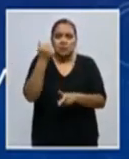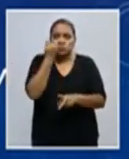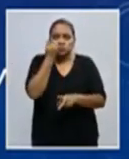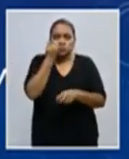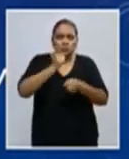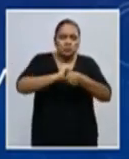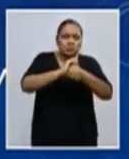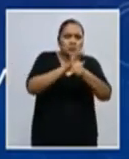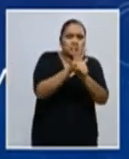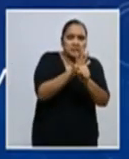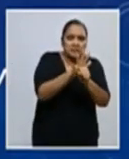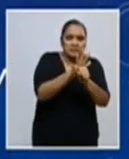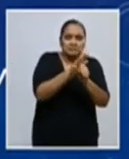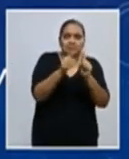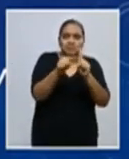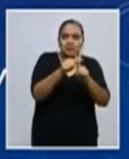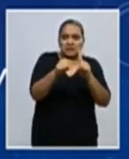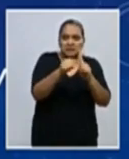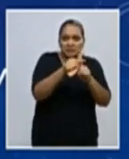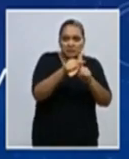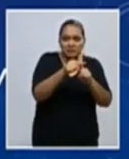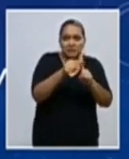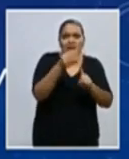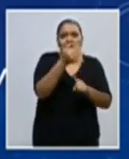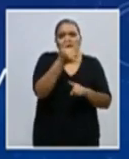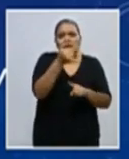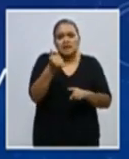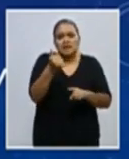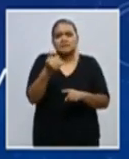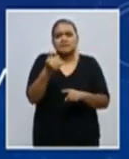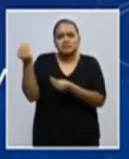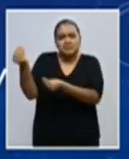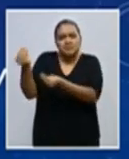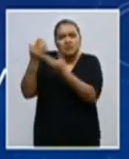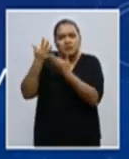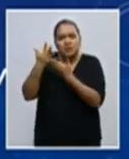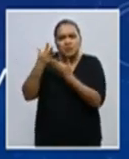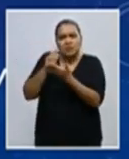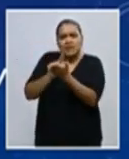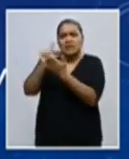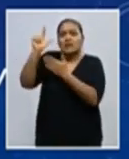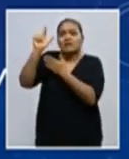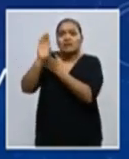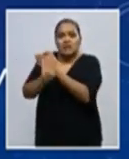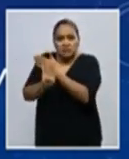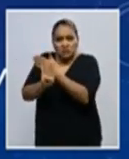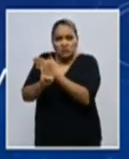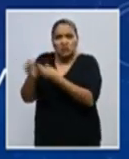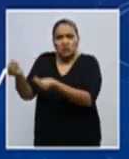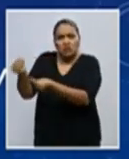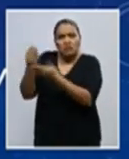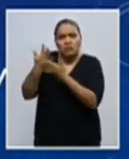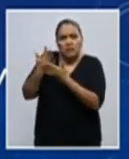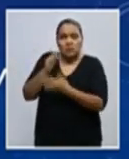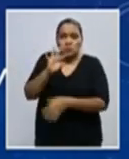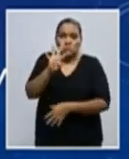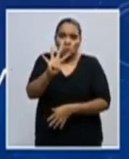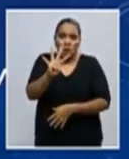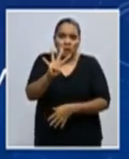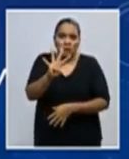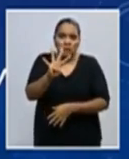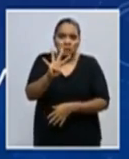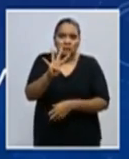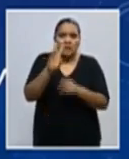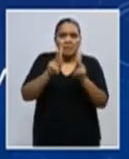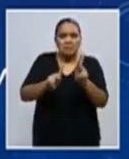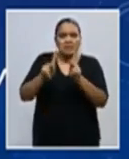Y también tenemos que confirmar, nos ha llegado del laboratorio de virología la confirmación de cuatro casos que